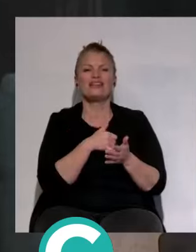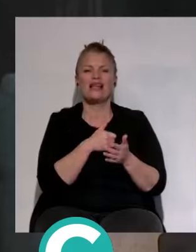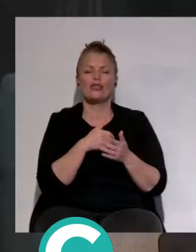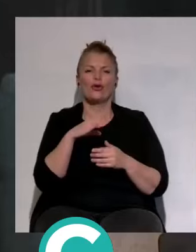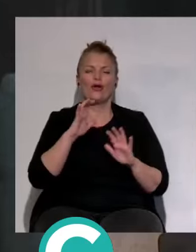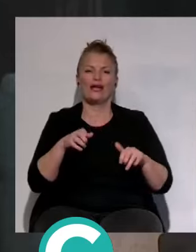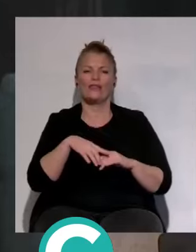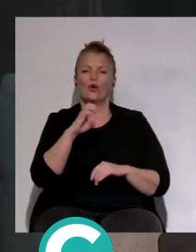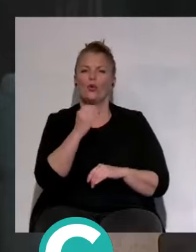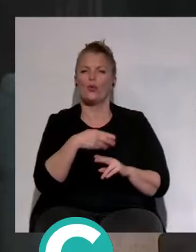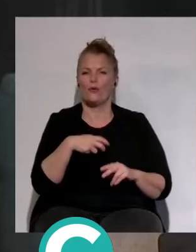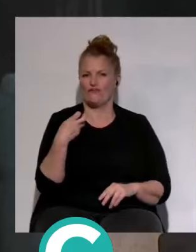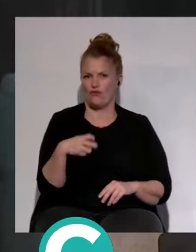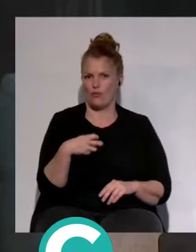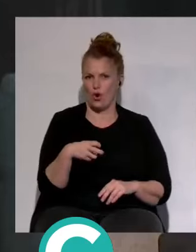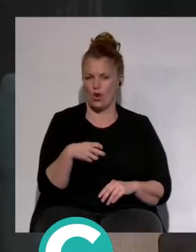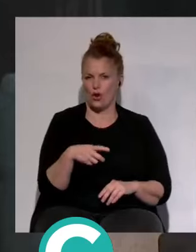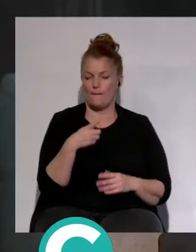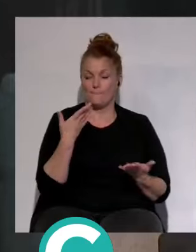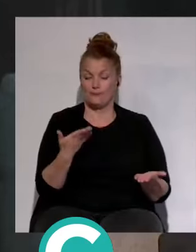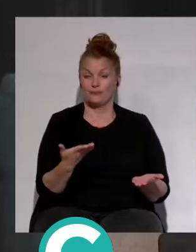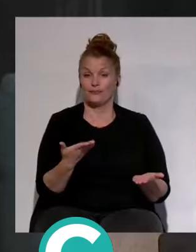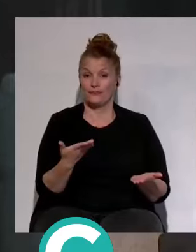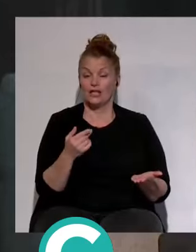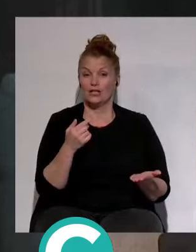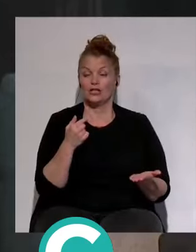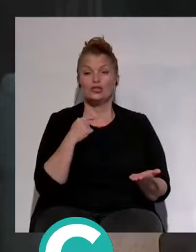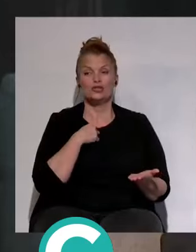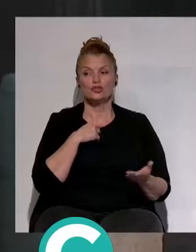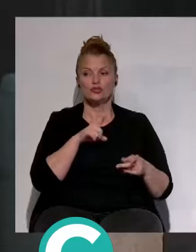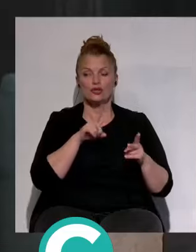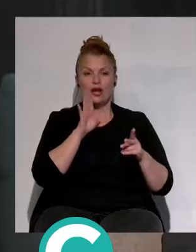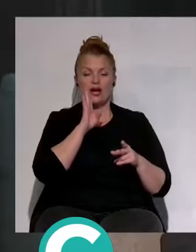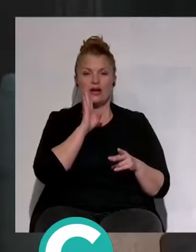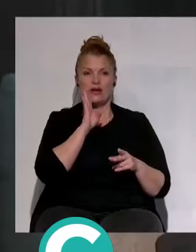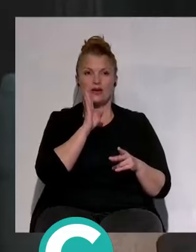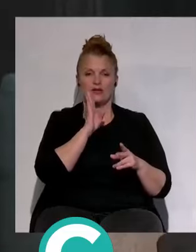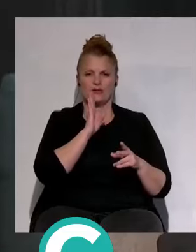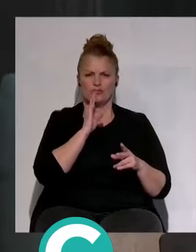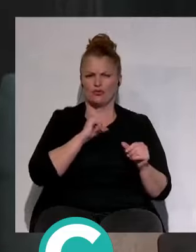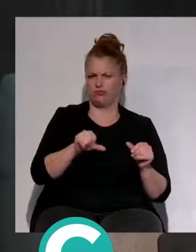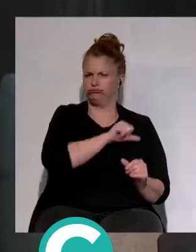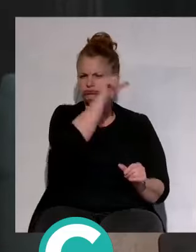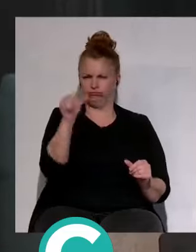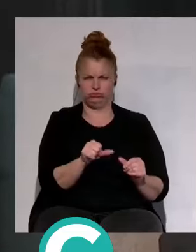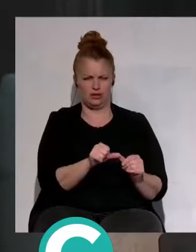que ahí es a lo que voy. Yo me tragué su rueda de prensa entera.